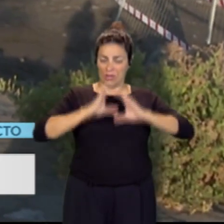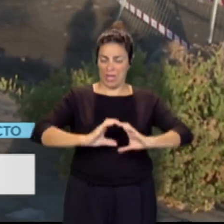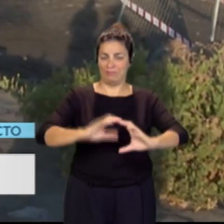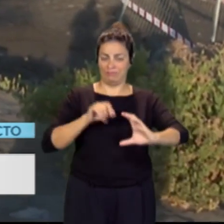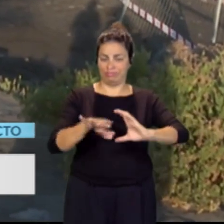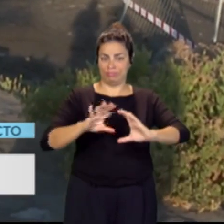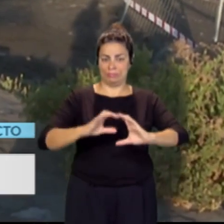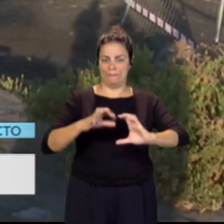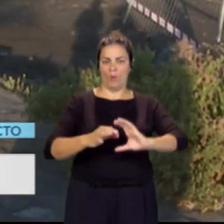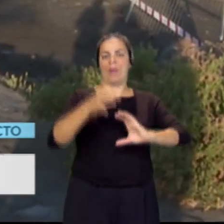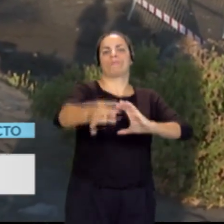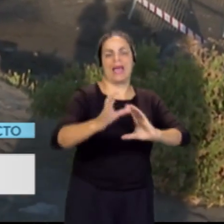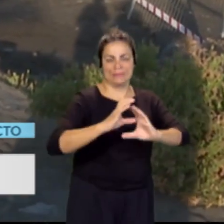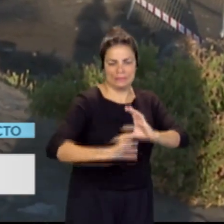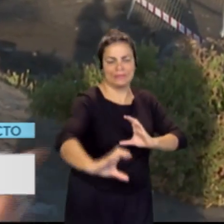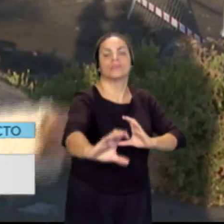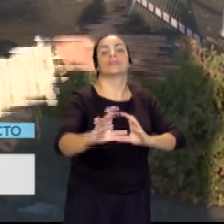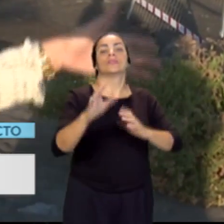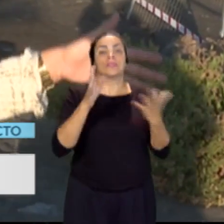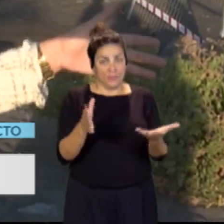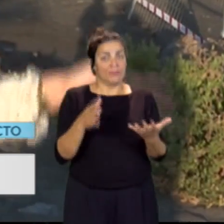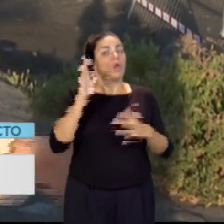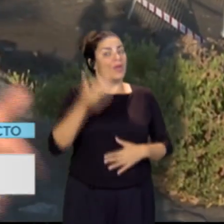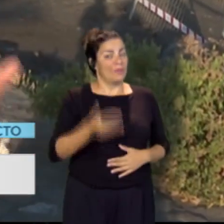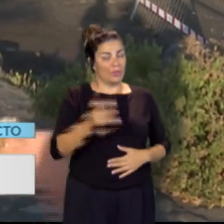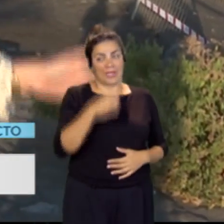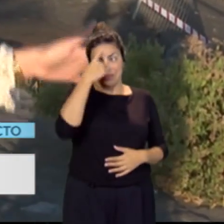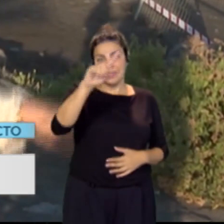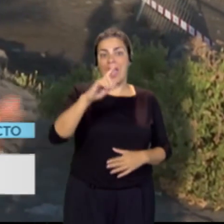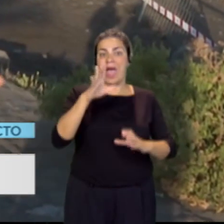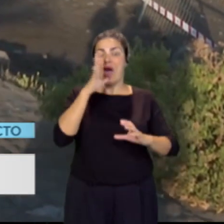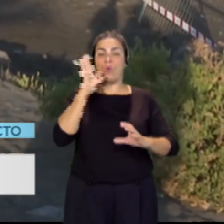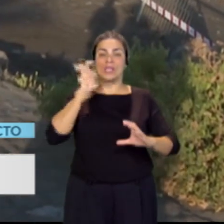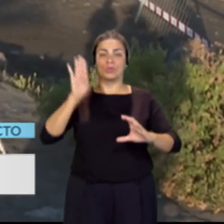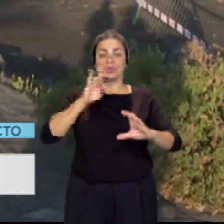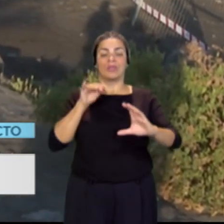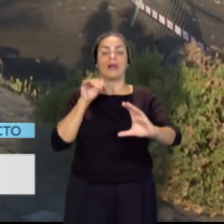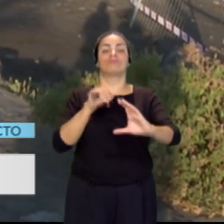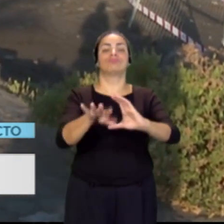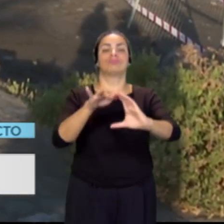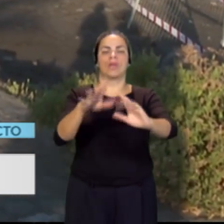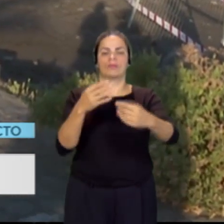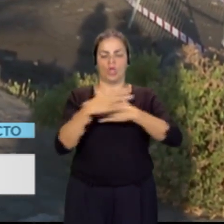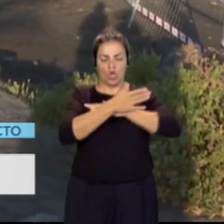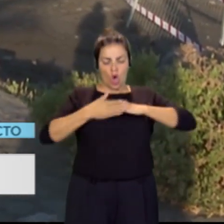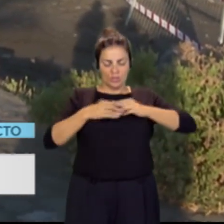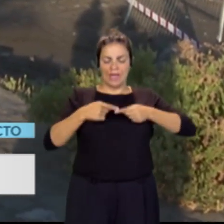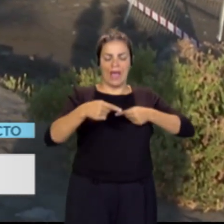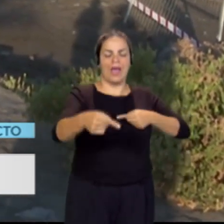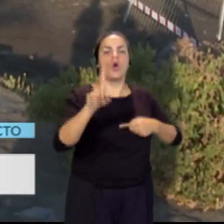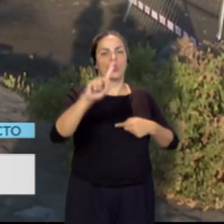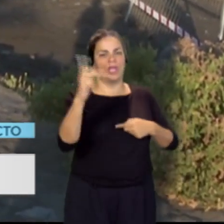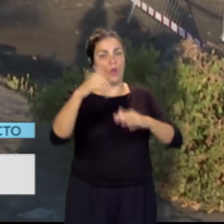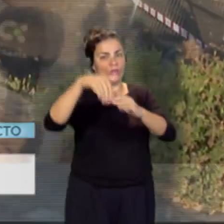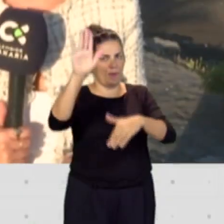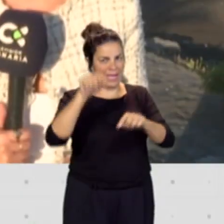submarino con ese dato tan importante de que esas aguas quedarán vertidas al mar a más de un kilómetro de la costa de aquí del sur de